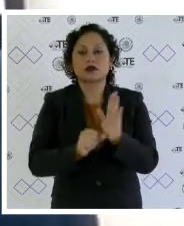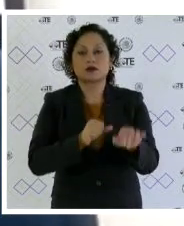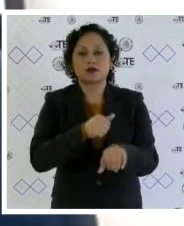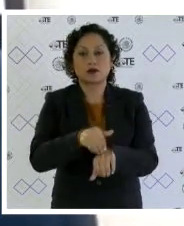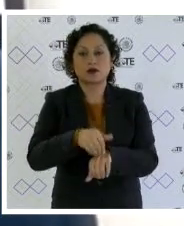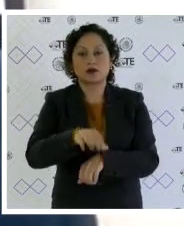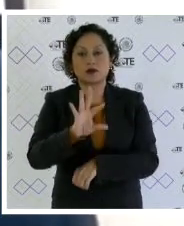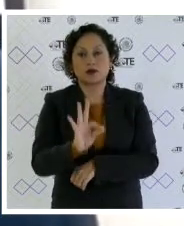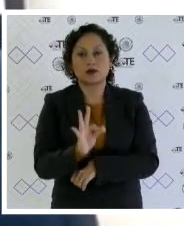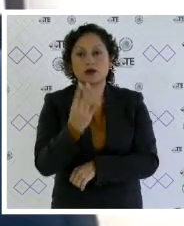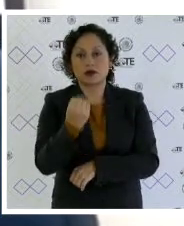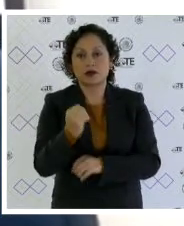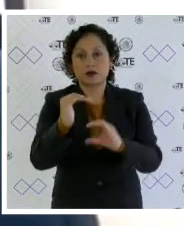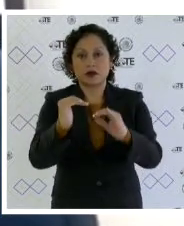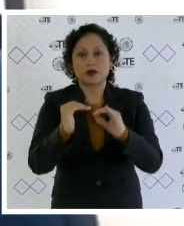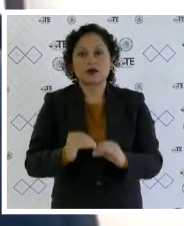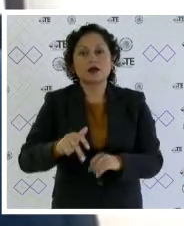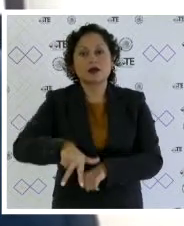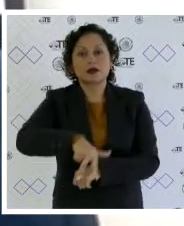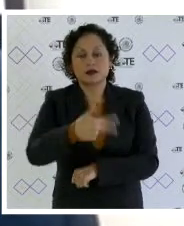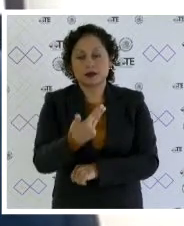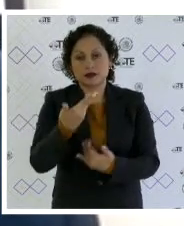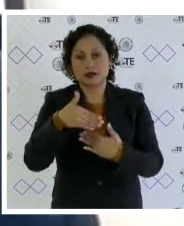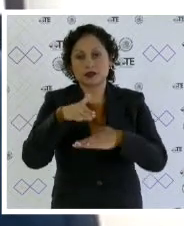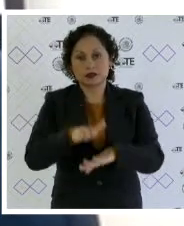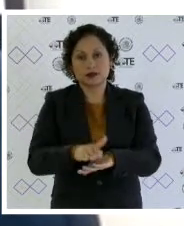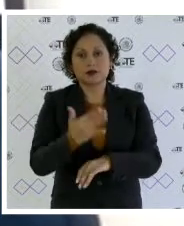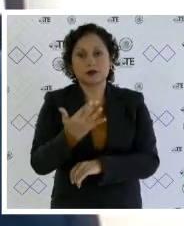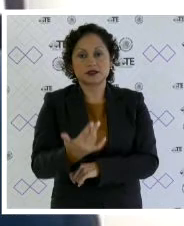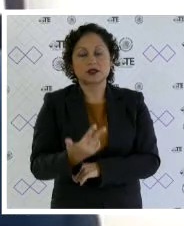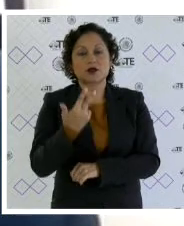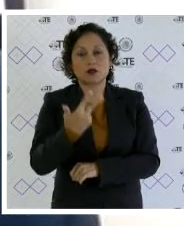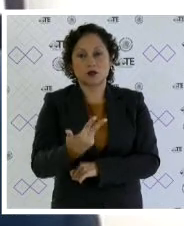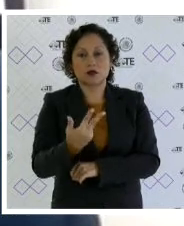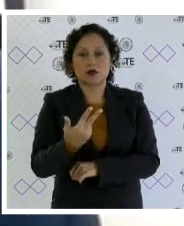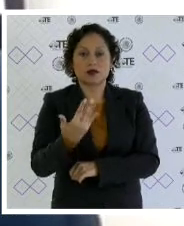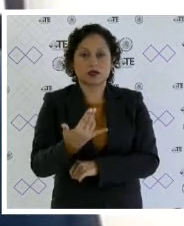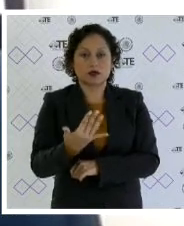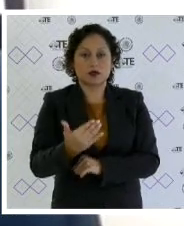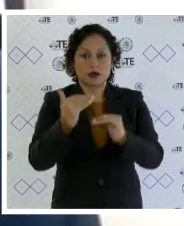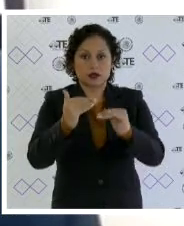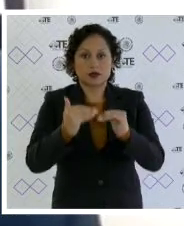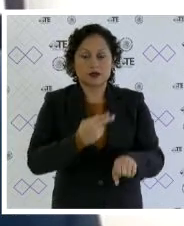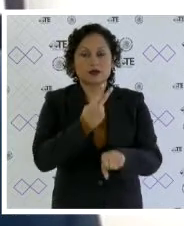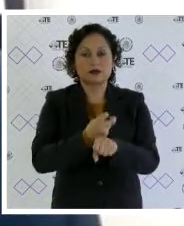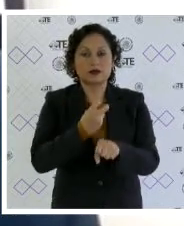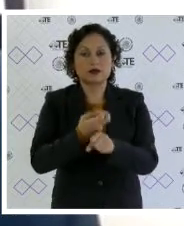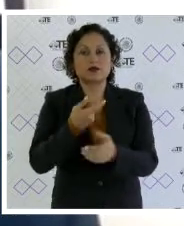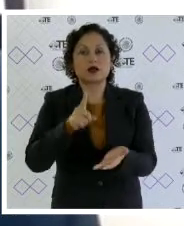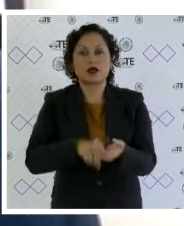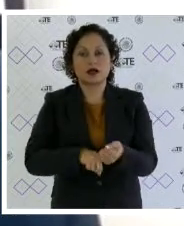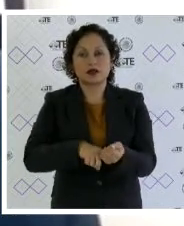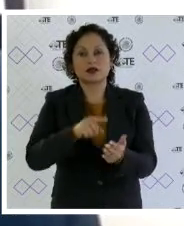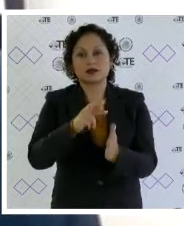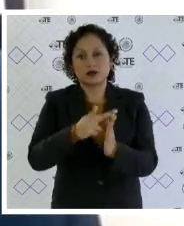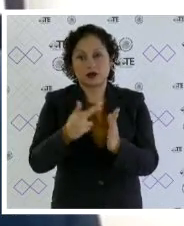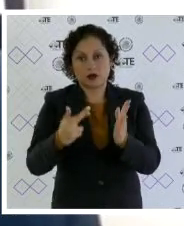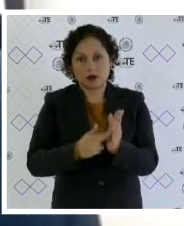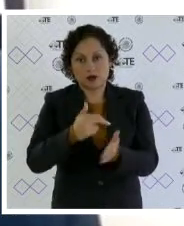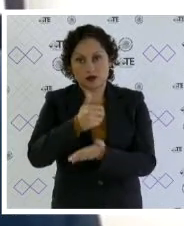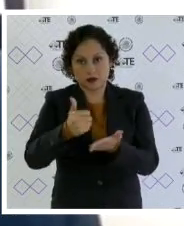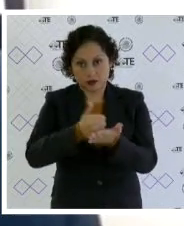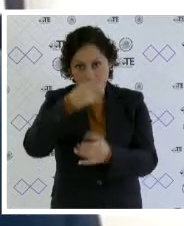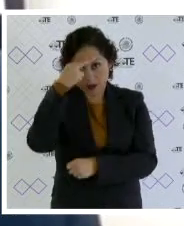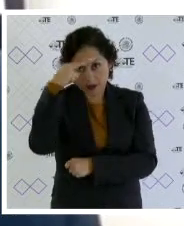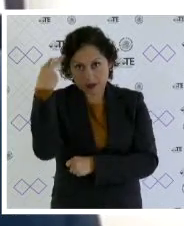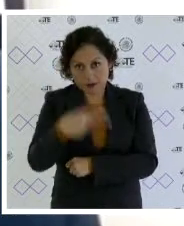fracción décima tercera con relación al 50 fracción segunda de la ley progresal electoral de esta ciudad consistente en